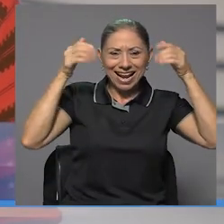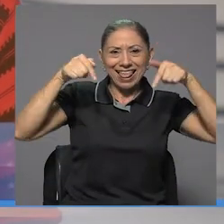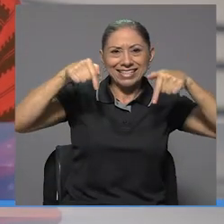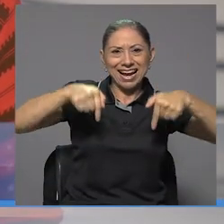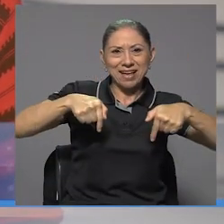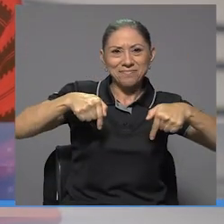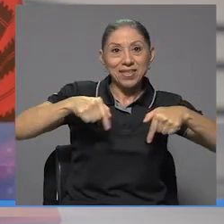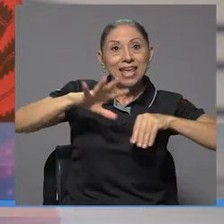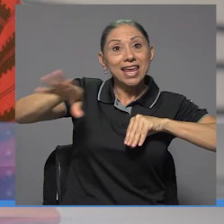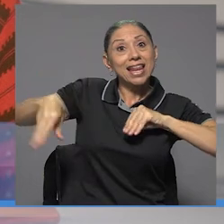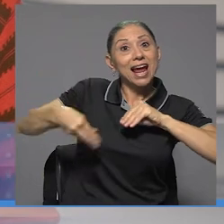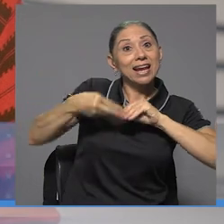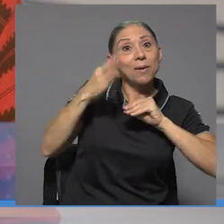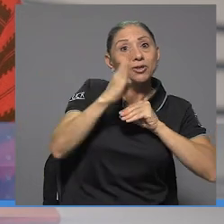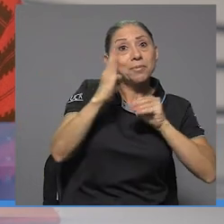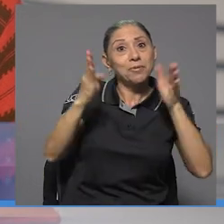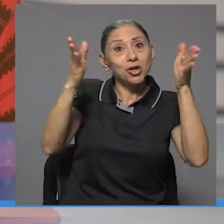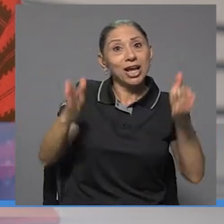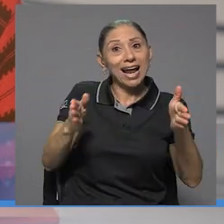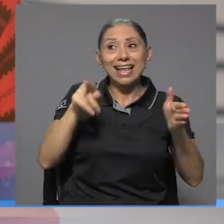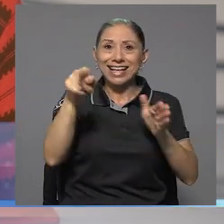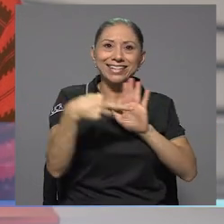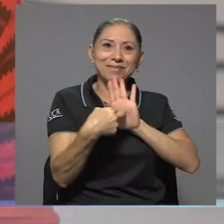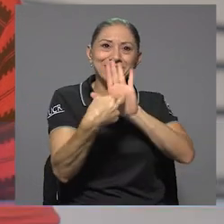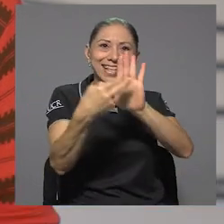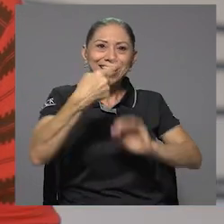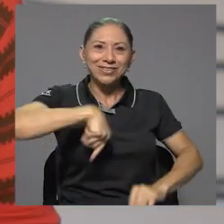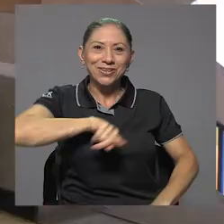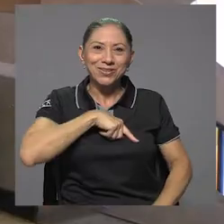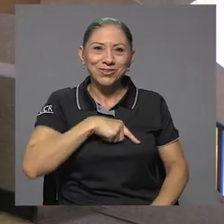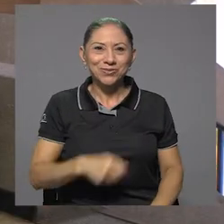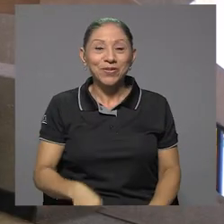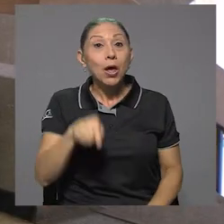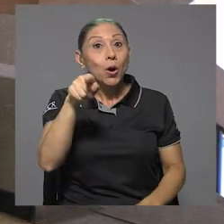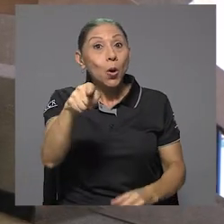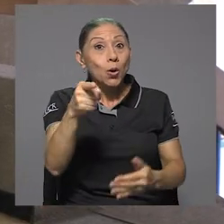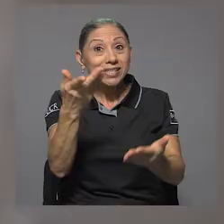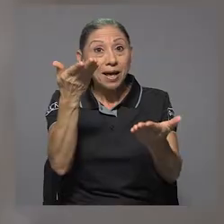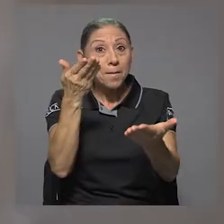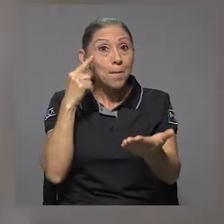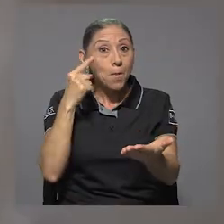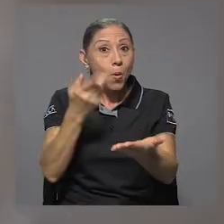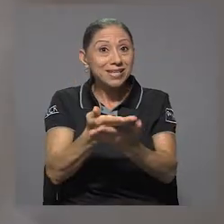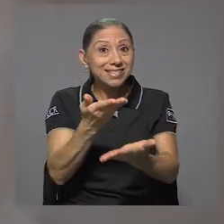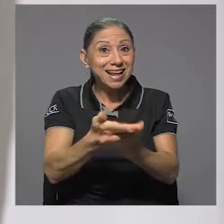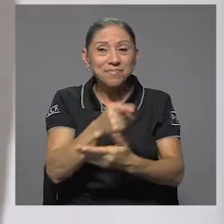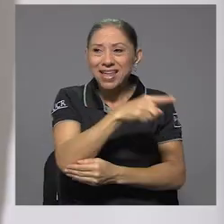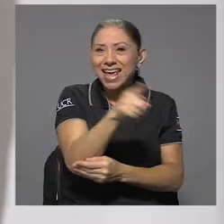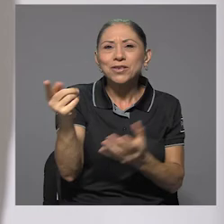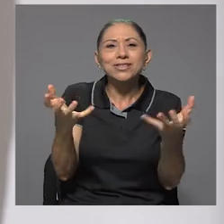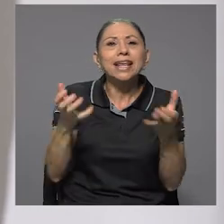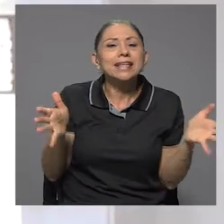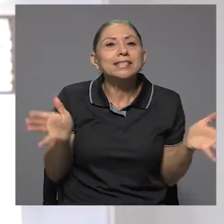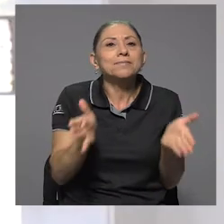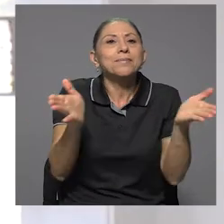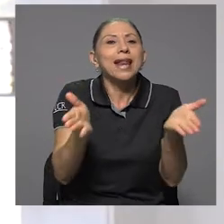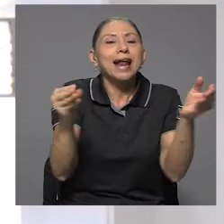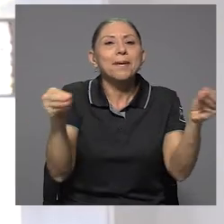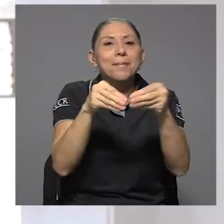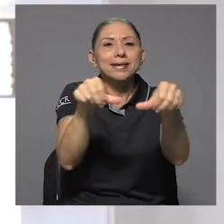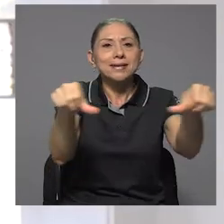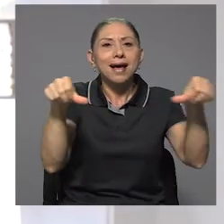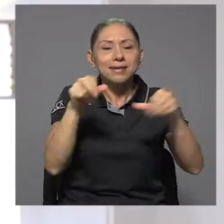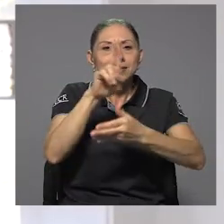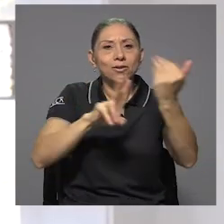acá, y le agregamos al bibliotecario para que nos representara. Con esta muestra, los bibliotecarios esperan inspirar a más áreas de la